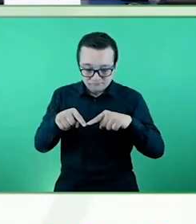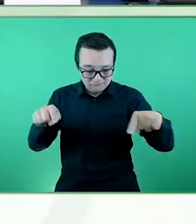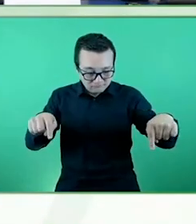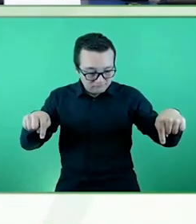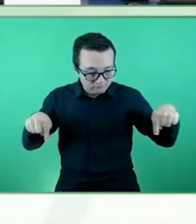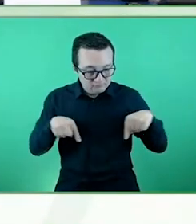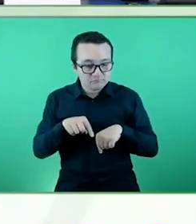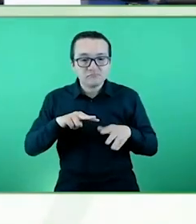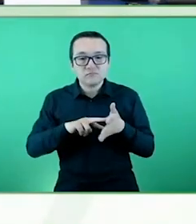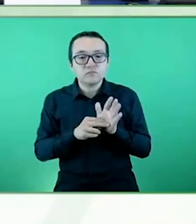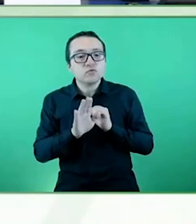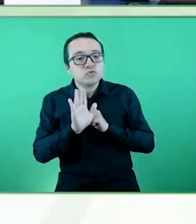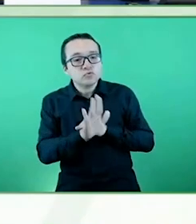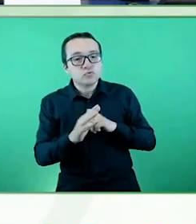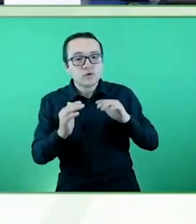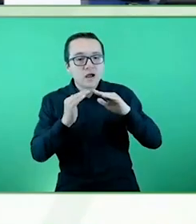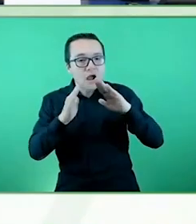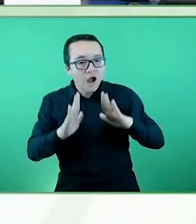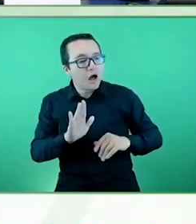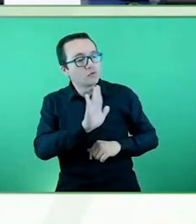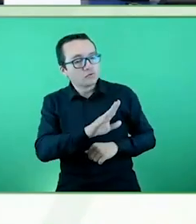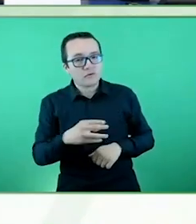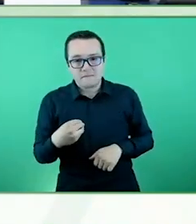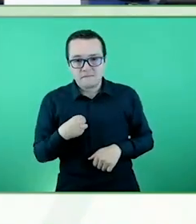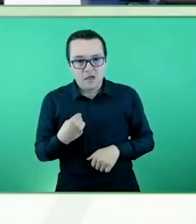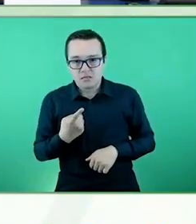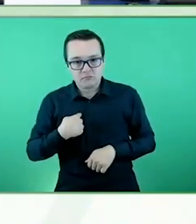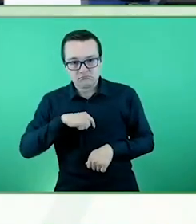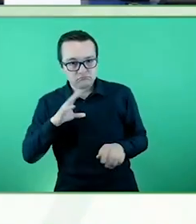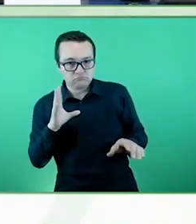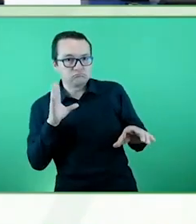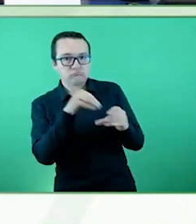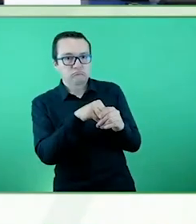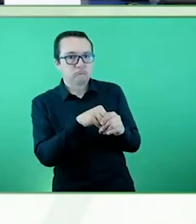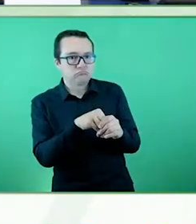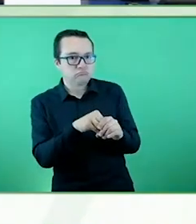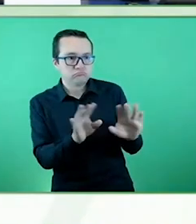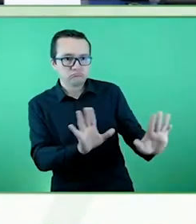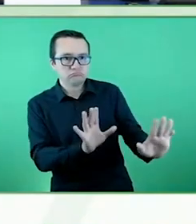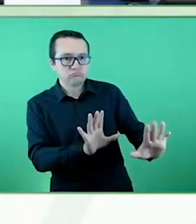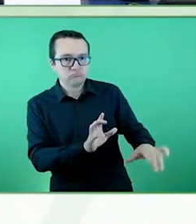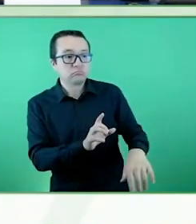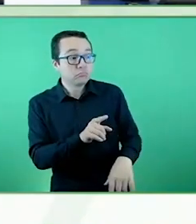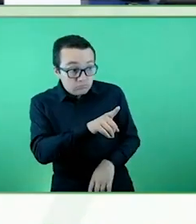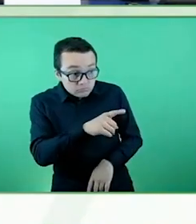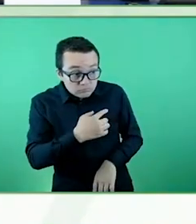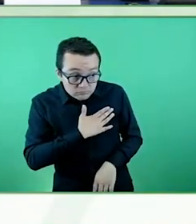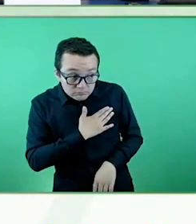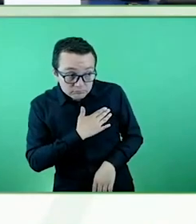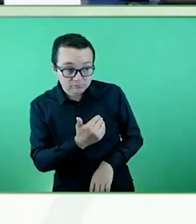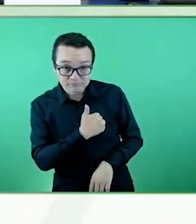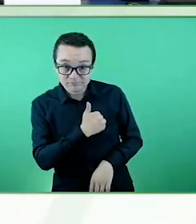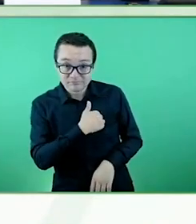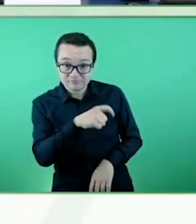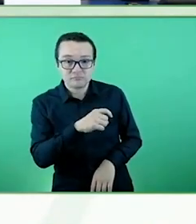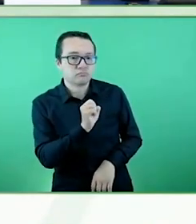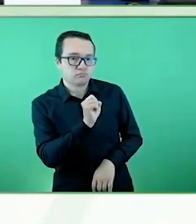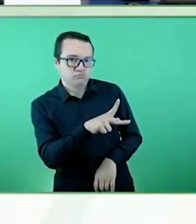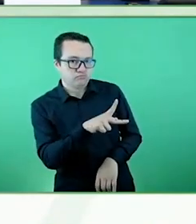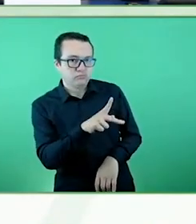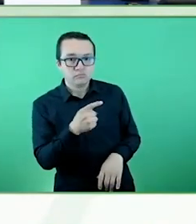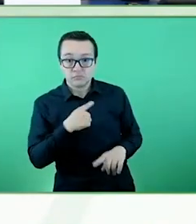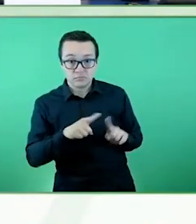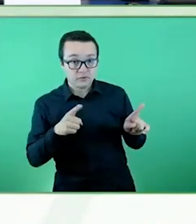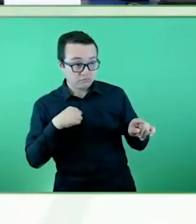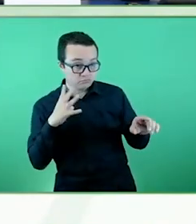ahí hacen su vida y nosotros no intervenimos a no ser que nos necesiten, el hecho de que haya un